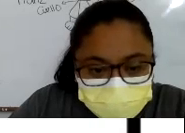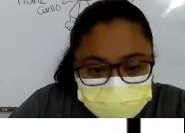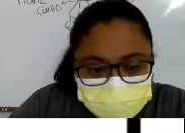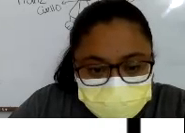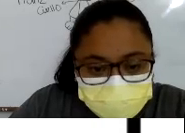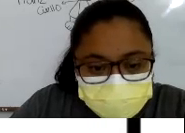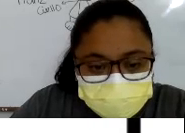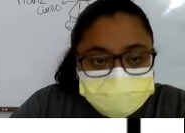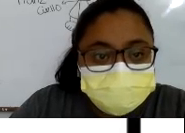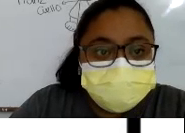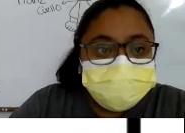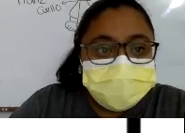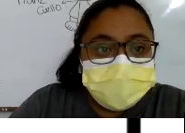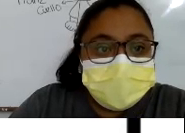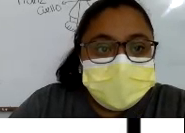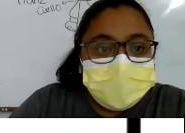Manos Vean